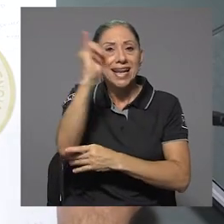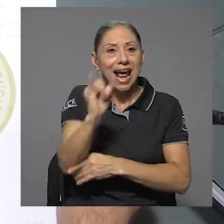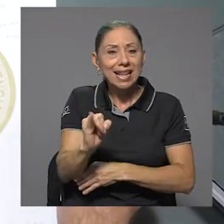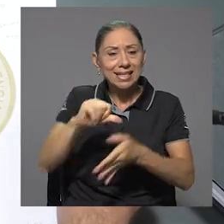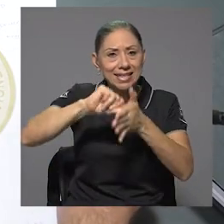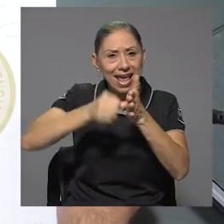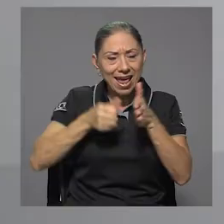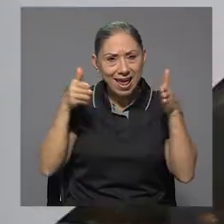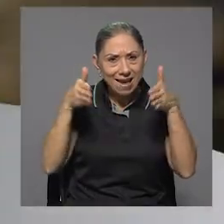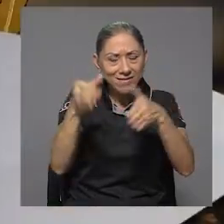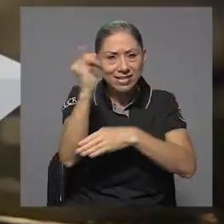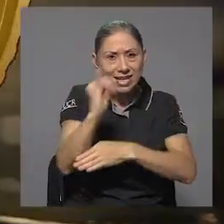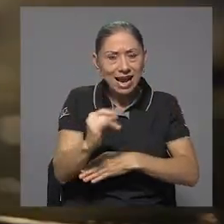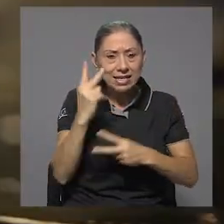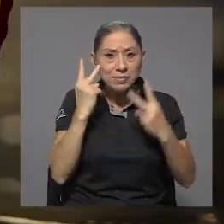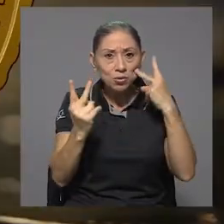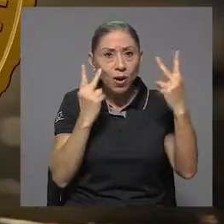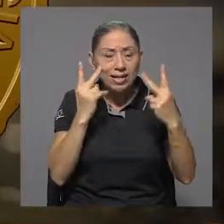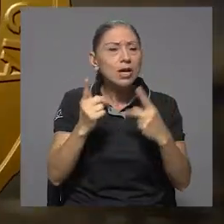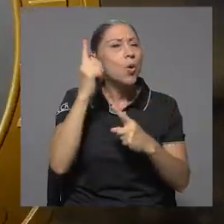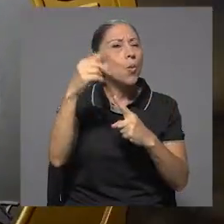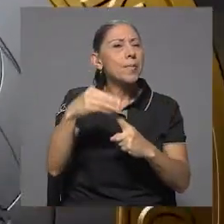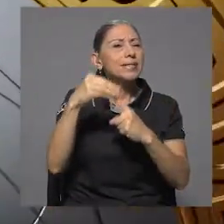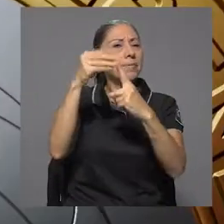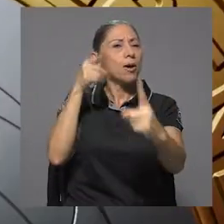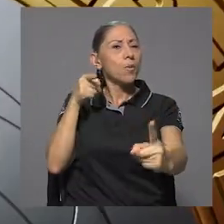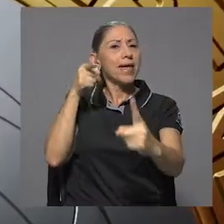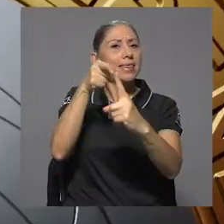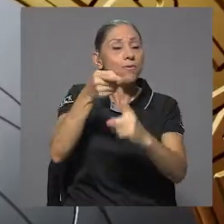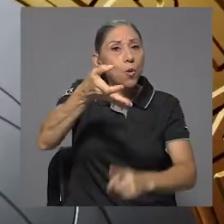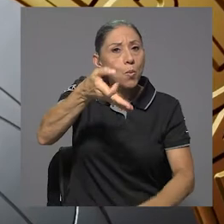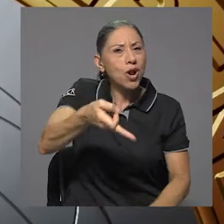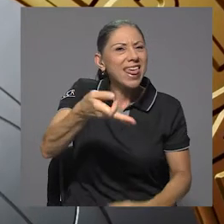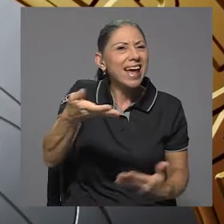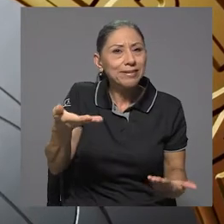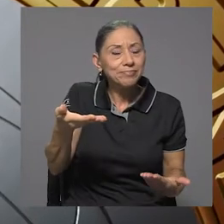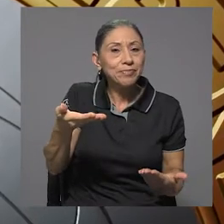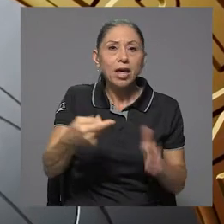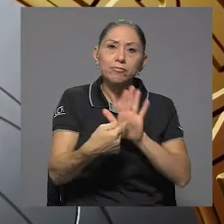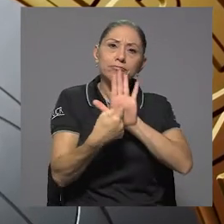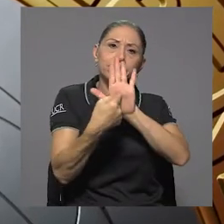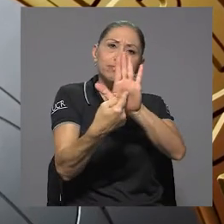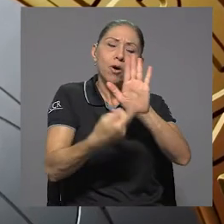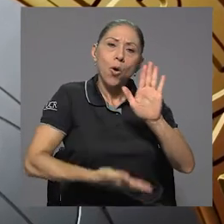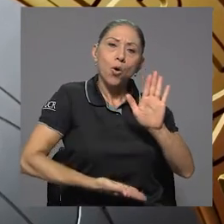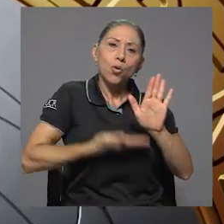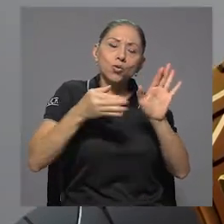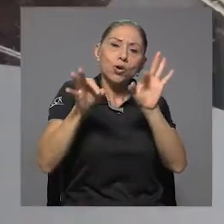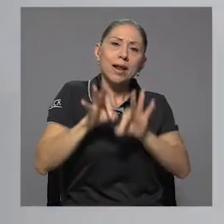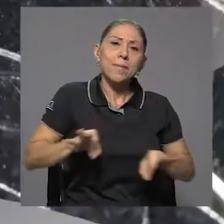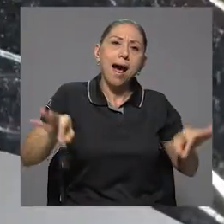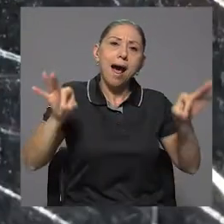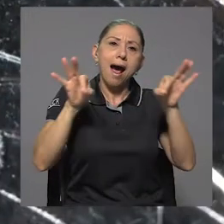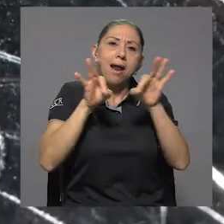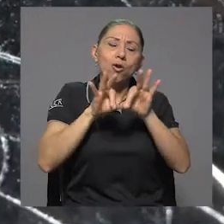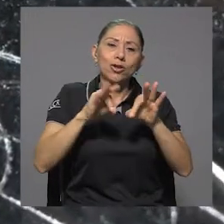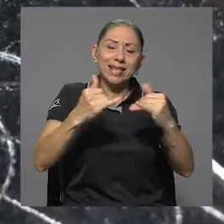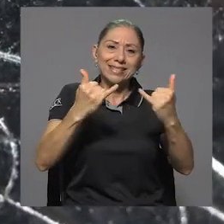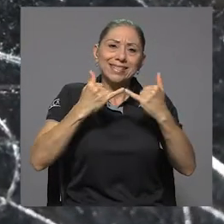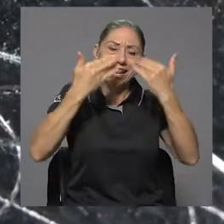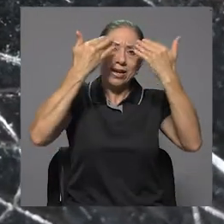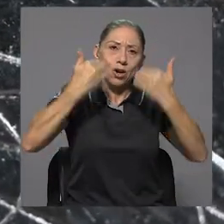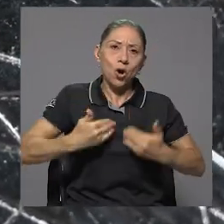en artes visuales, uno de los principales objetivos con esta moneda era el de resaltar el orgullo y el valor de ser costarricense.